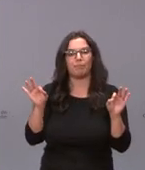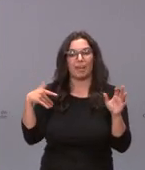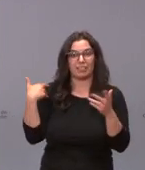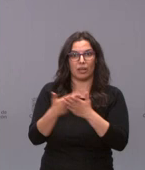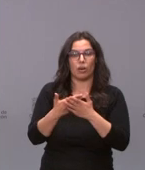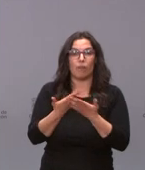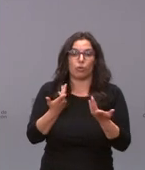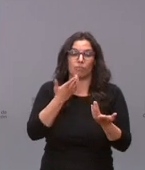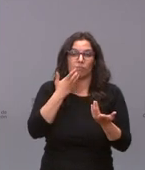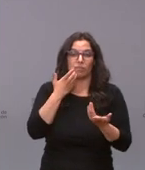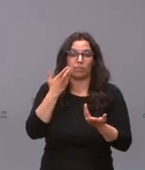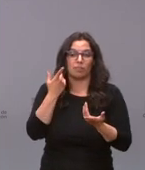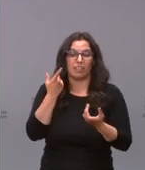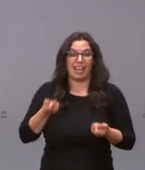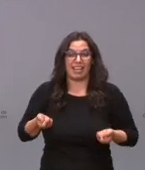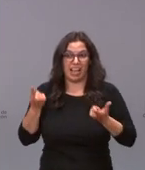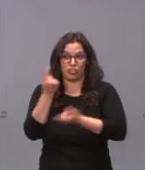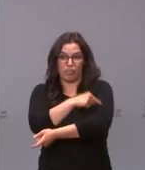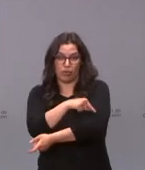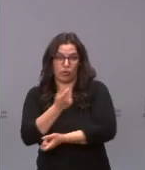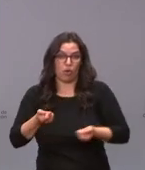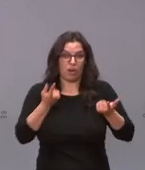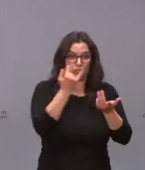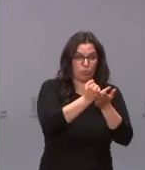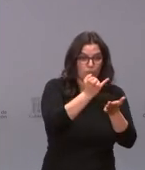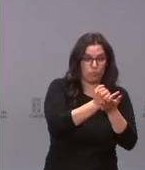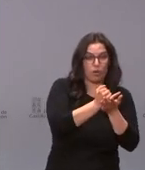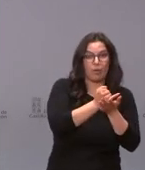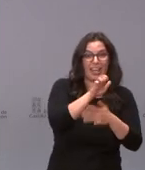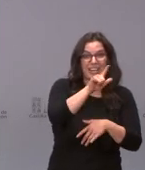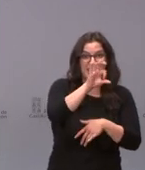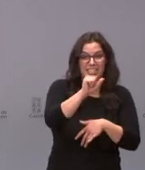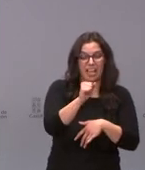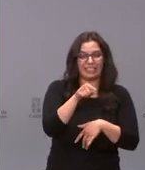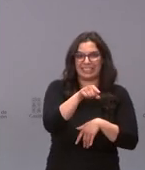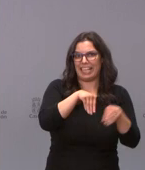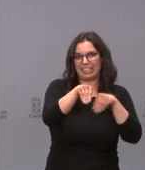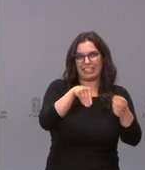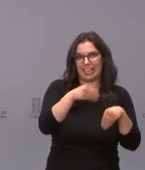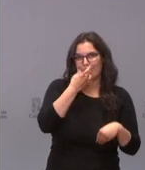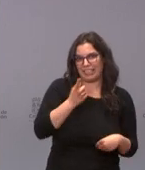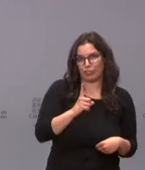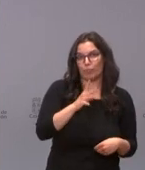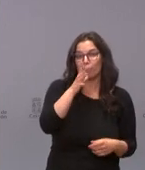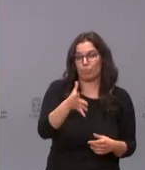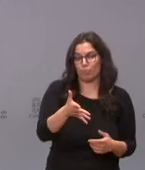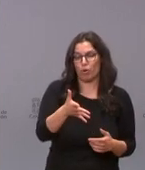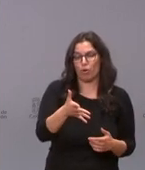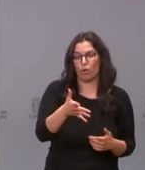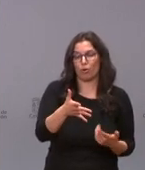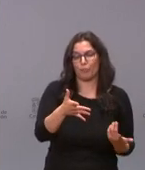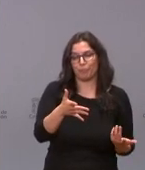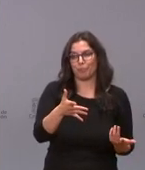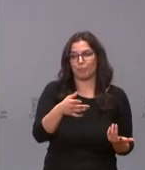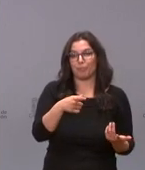al coste de las vacunas y al coste de los test lisa no parece que esta estrategia la haya tomado nadie porque esto es una